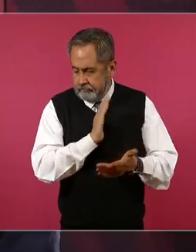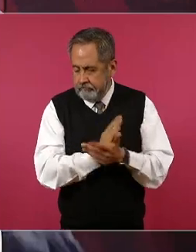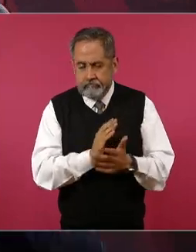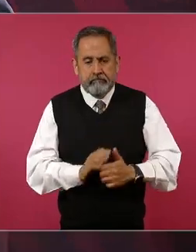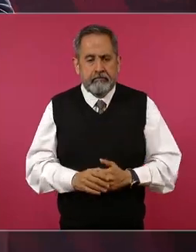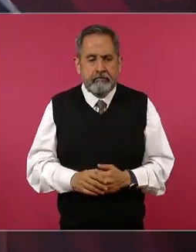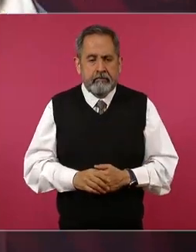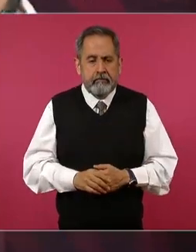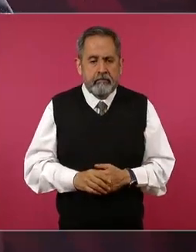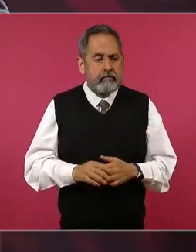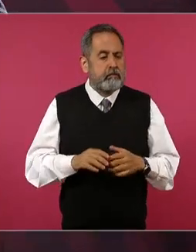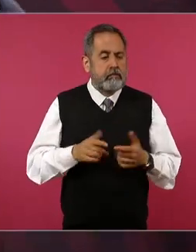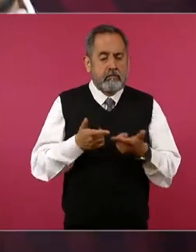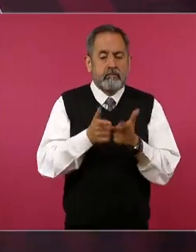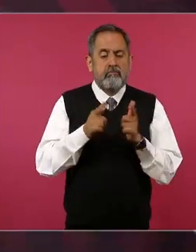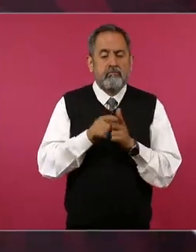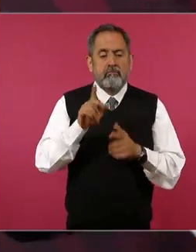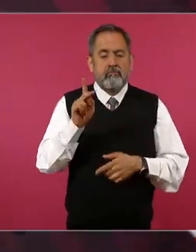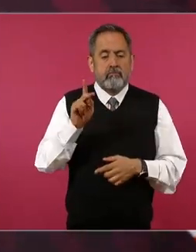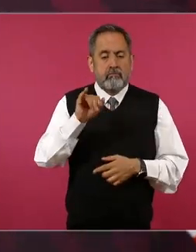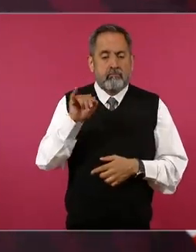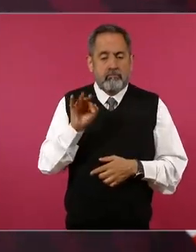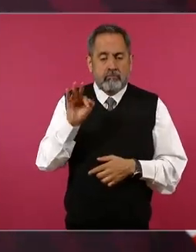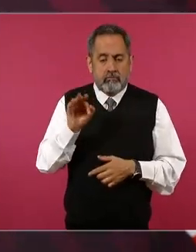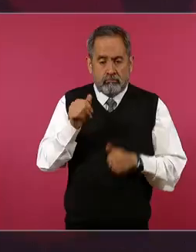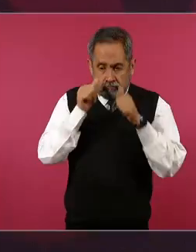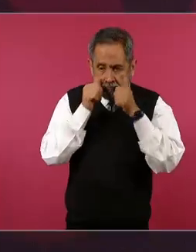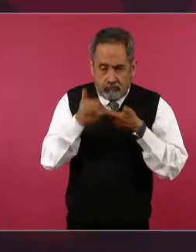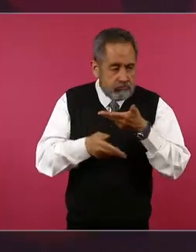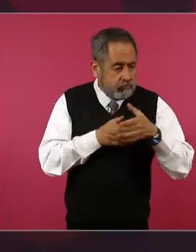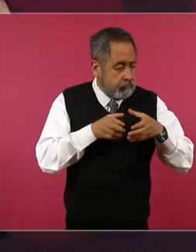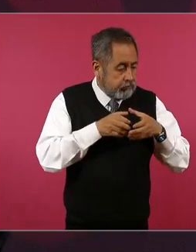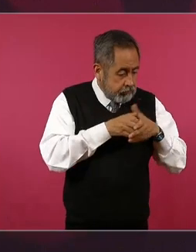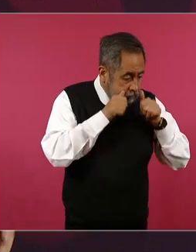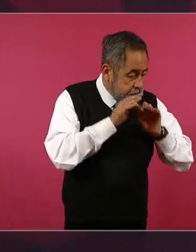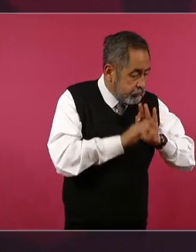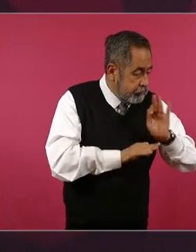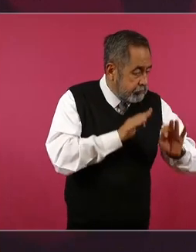Es un instrumento el Poder Judicial al servicio de una minoría.